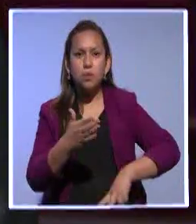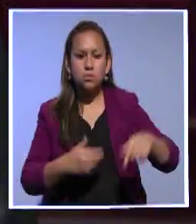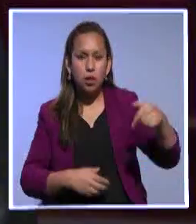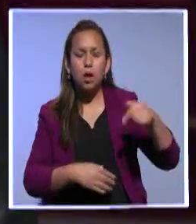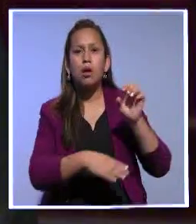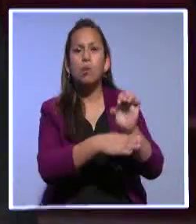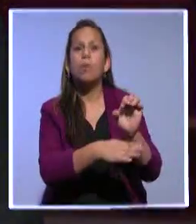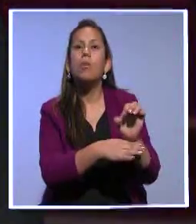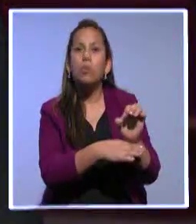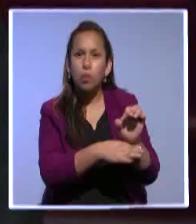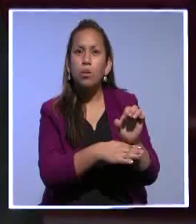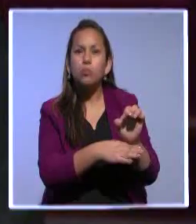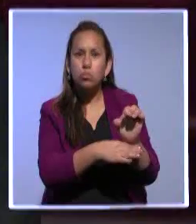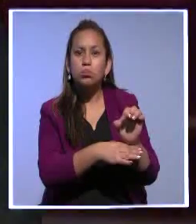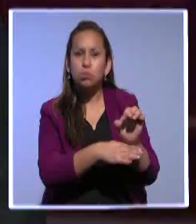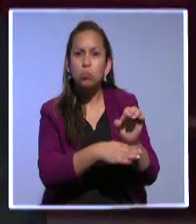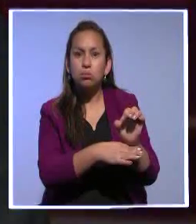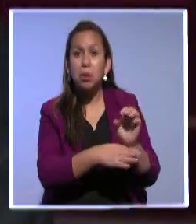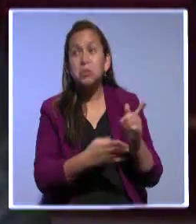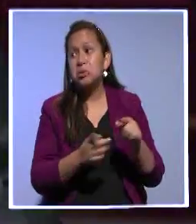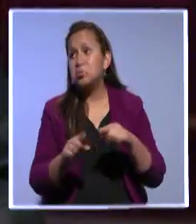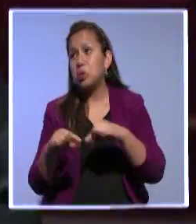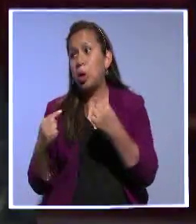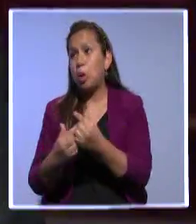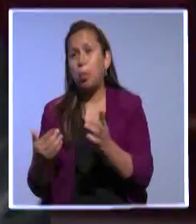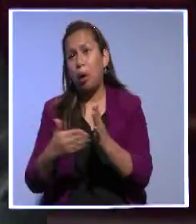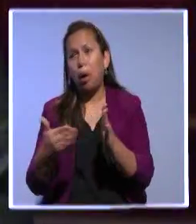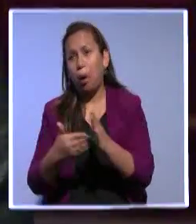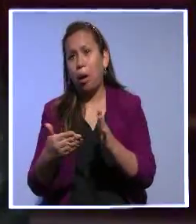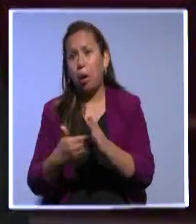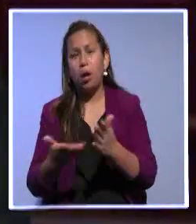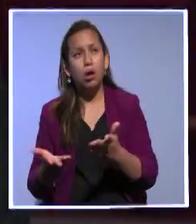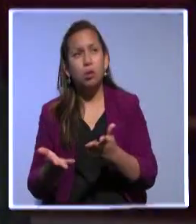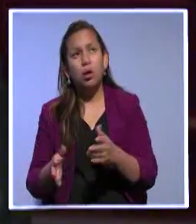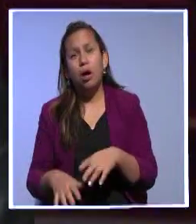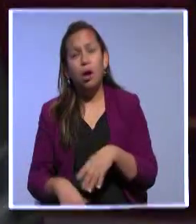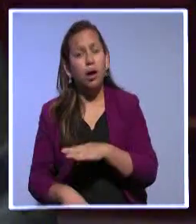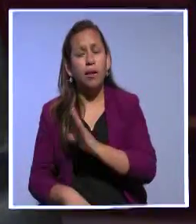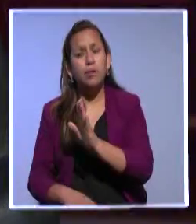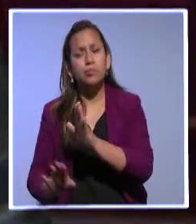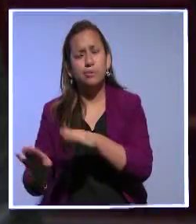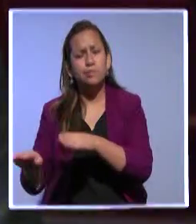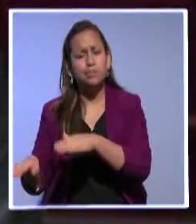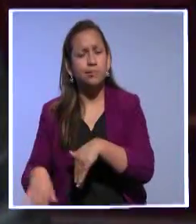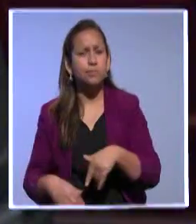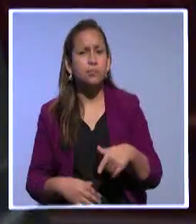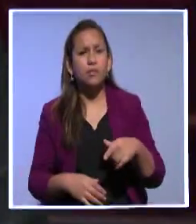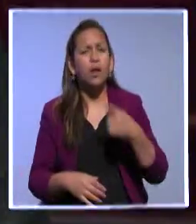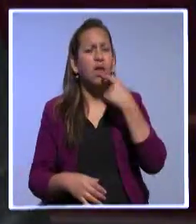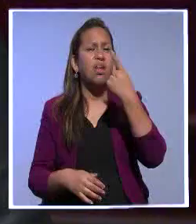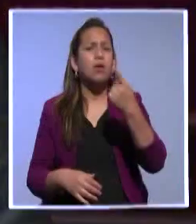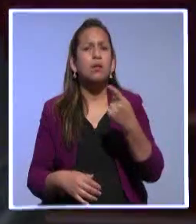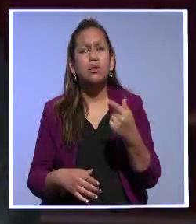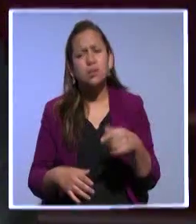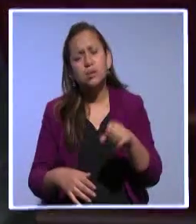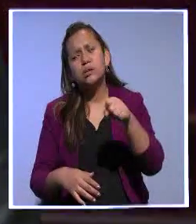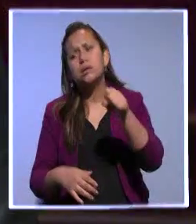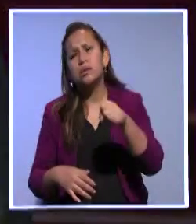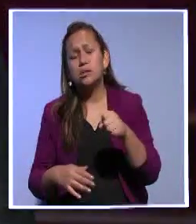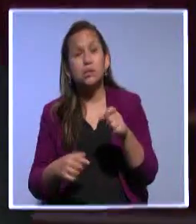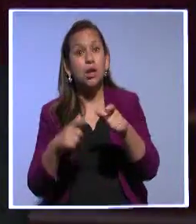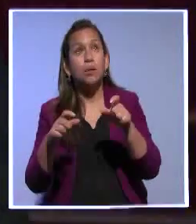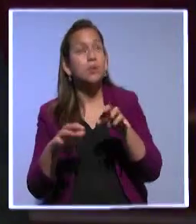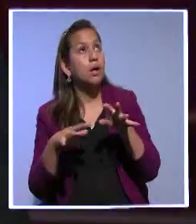parece que puede sonar muy novedoso e incluso atractivo, eliminar impuestos, eliminar una serie de restricciones económicas,